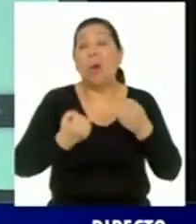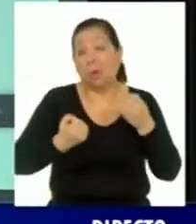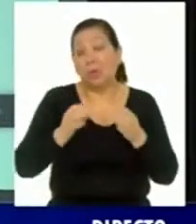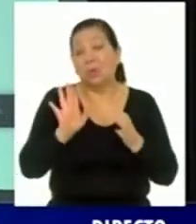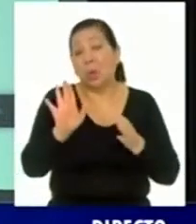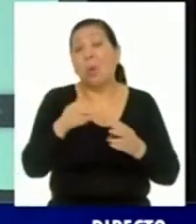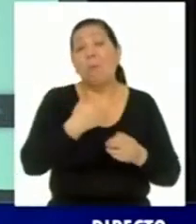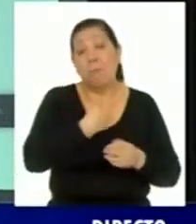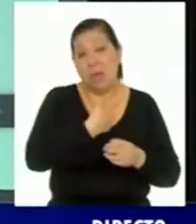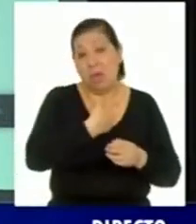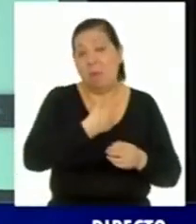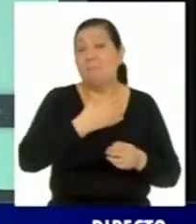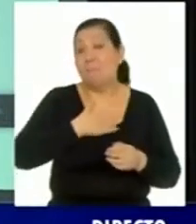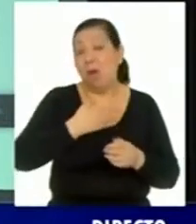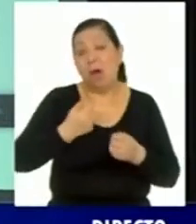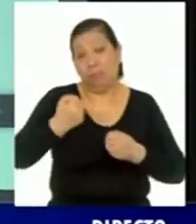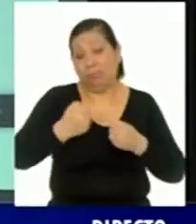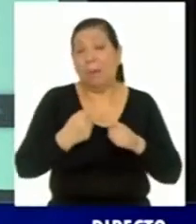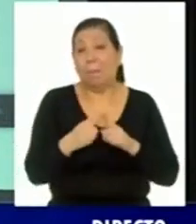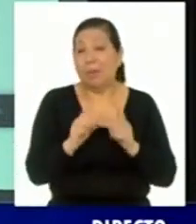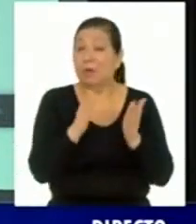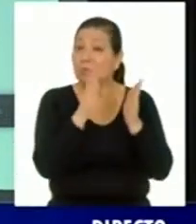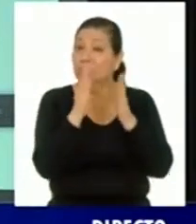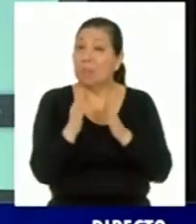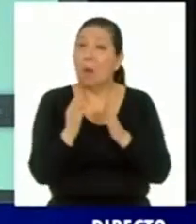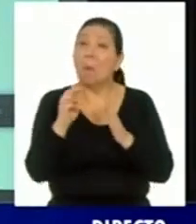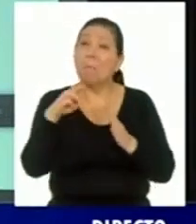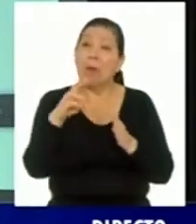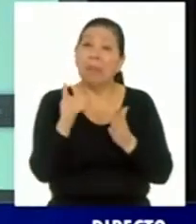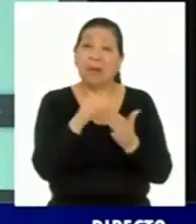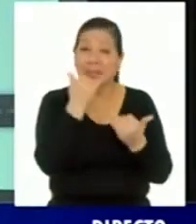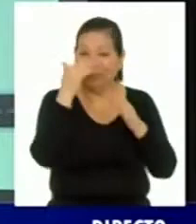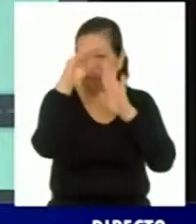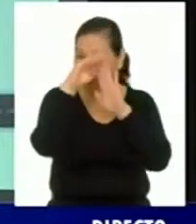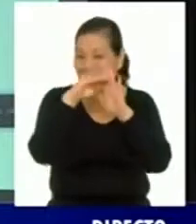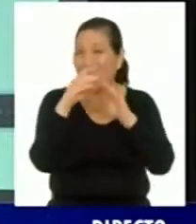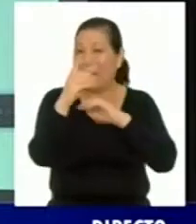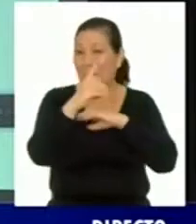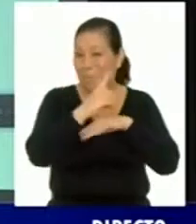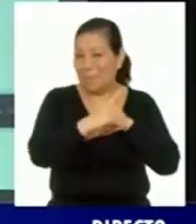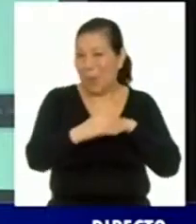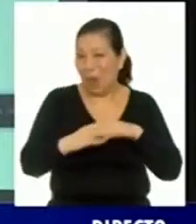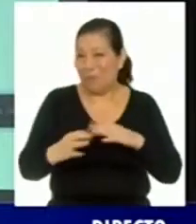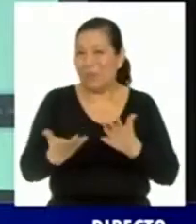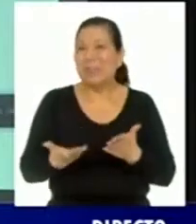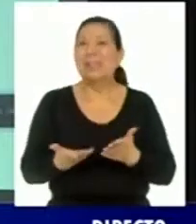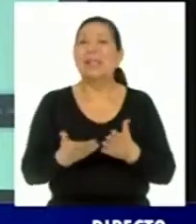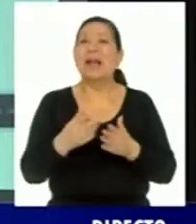vehículos. En moderado tenemos todos estos departamentos.